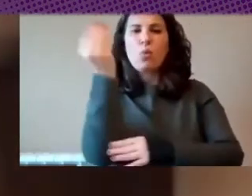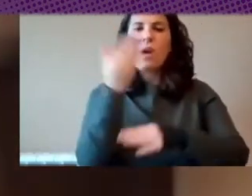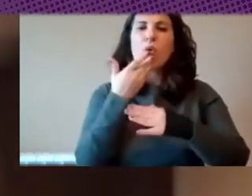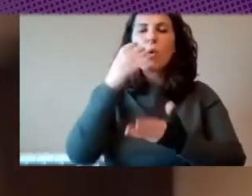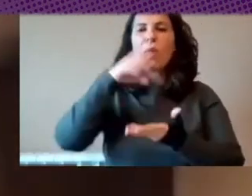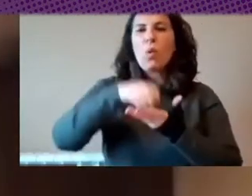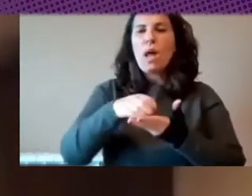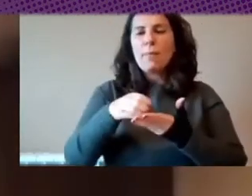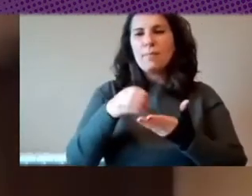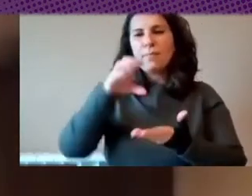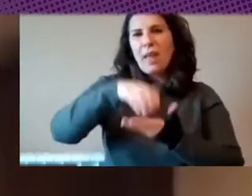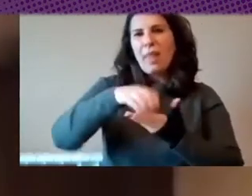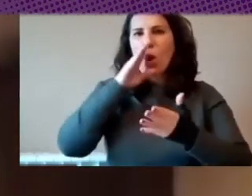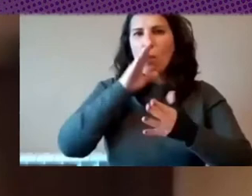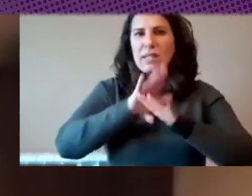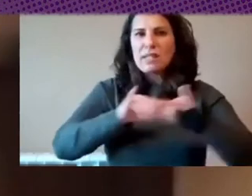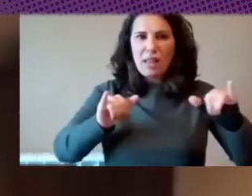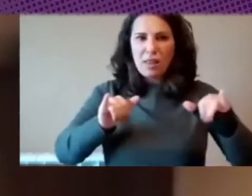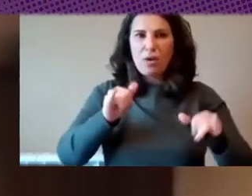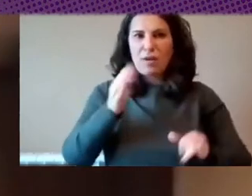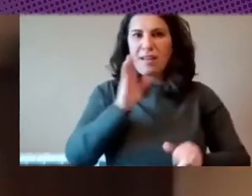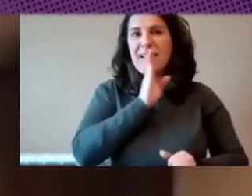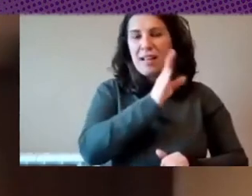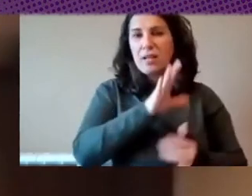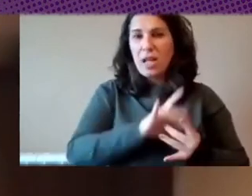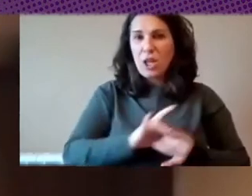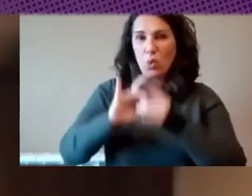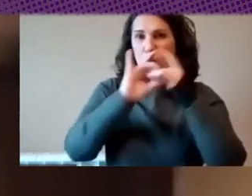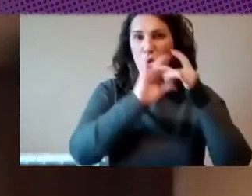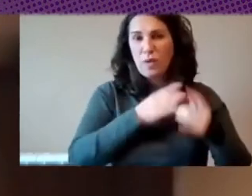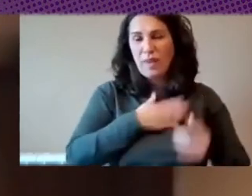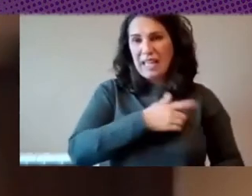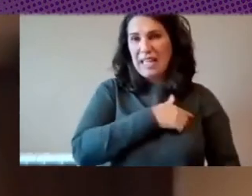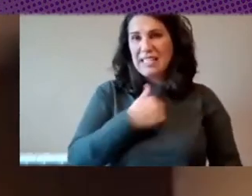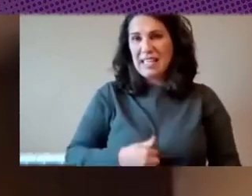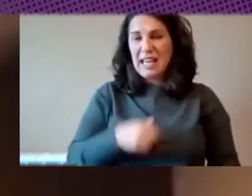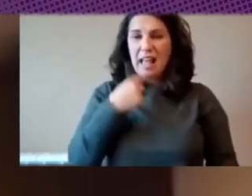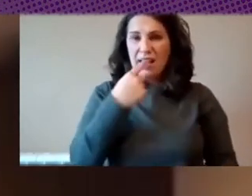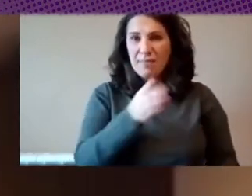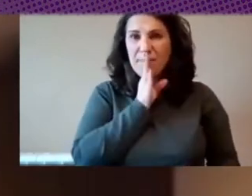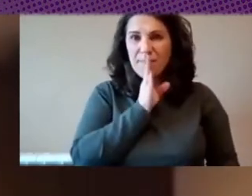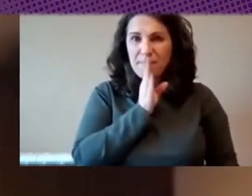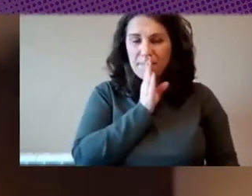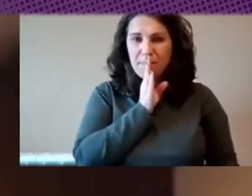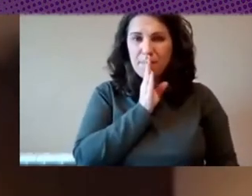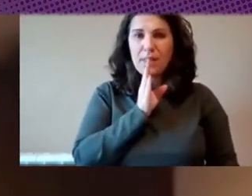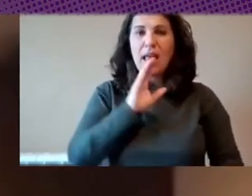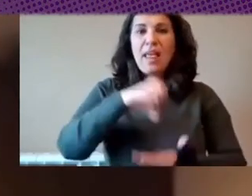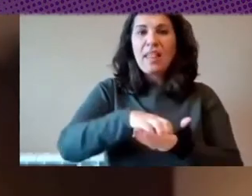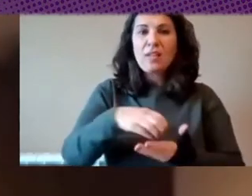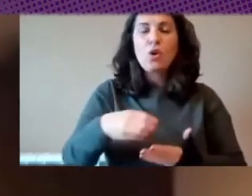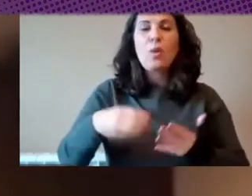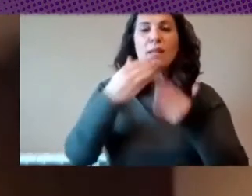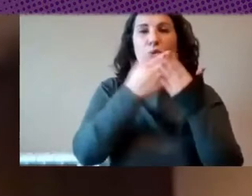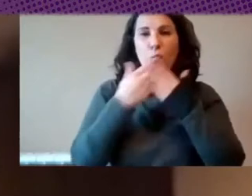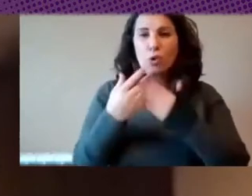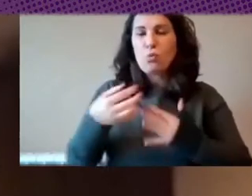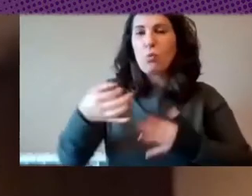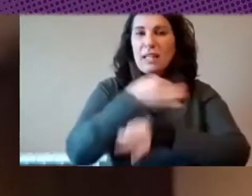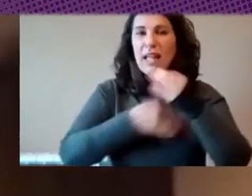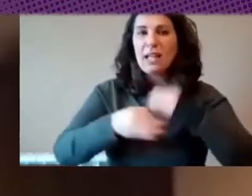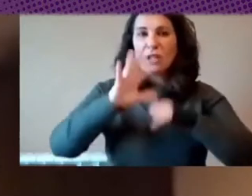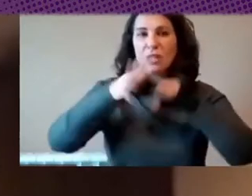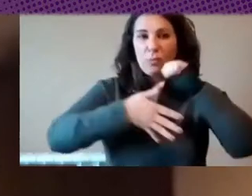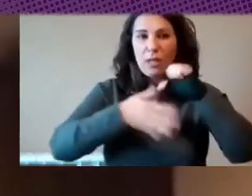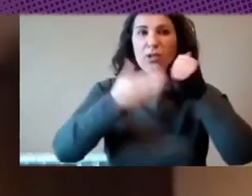compensación como es el Next Union en la China ¿no? El Centro de Estudios Monetarios Latinoamericanos ha abierto toda